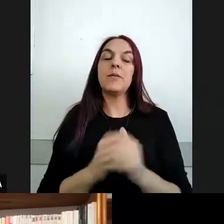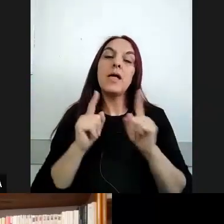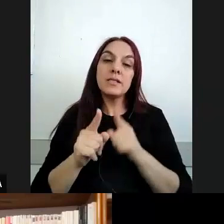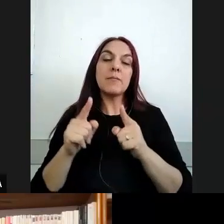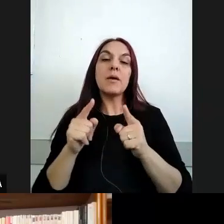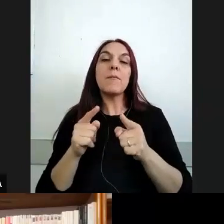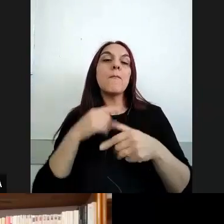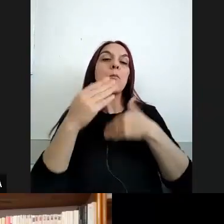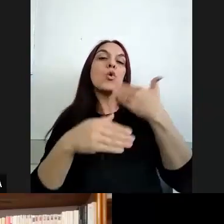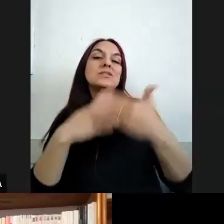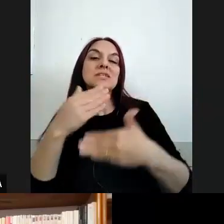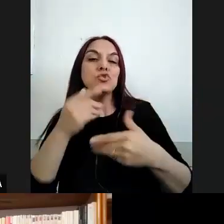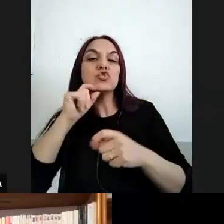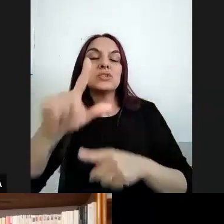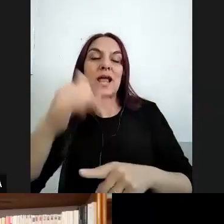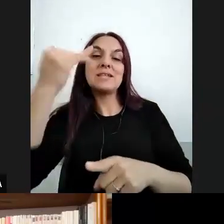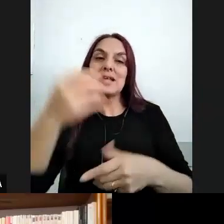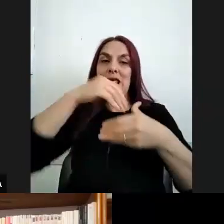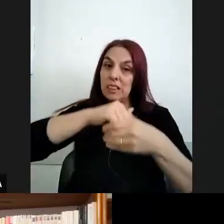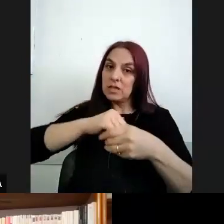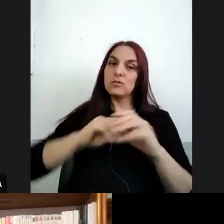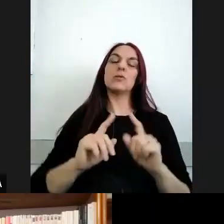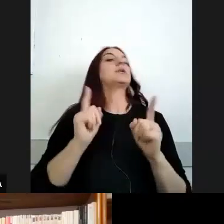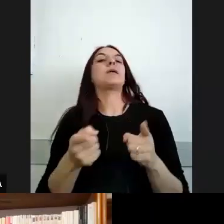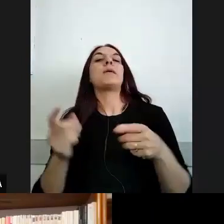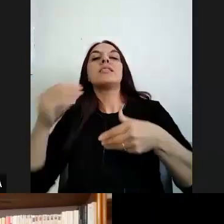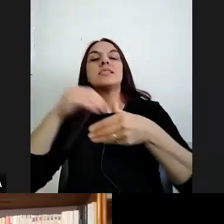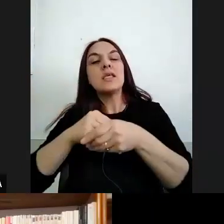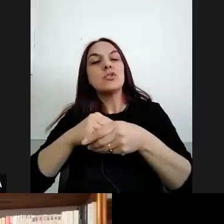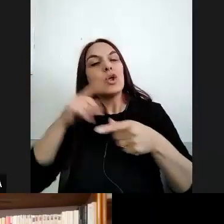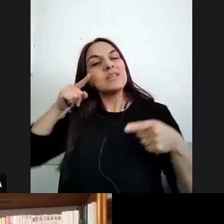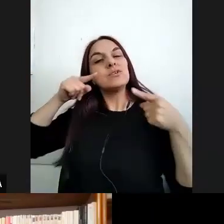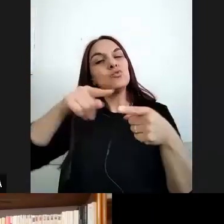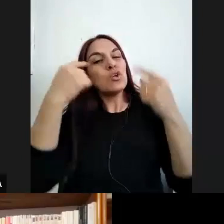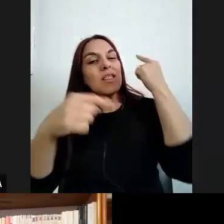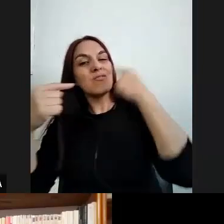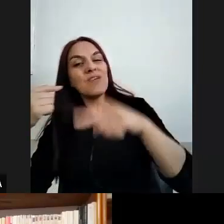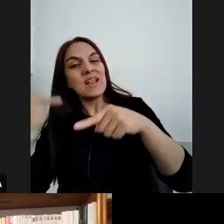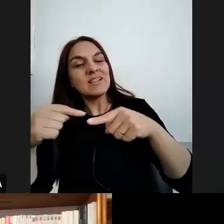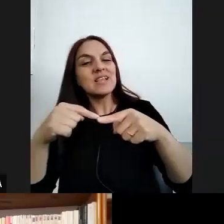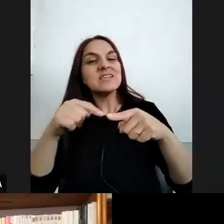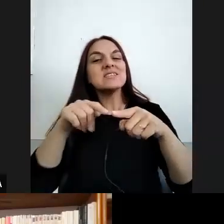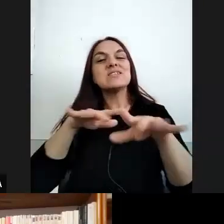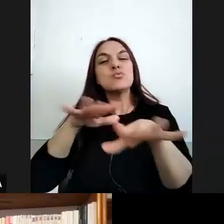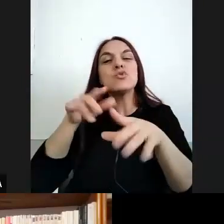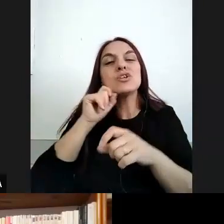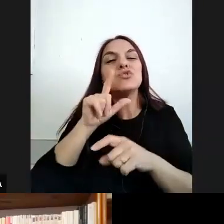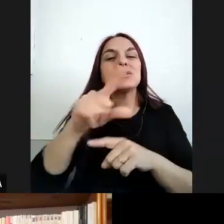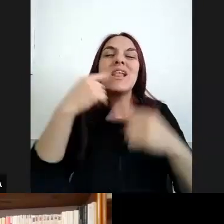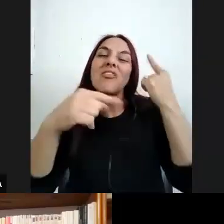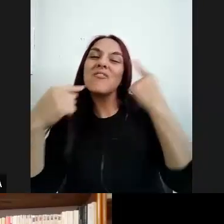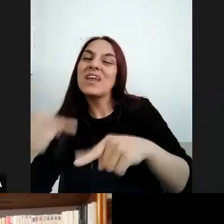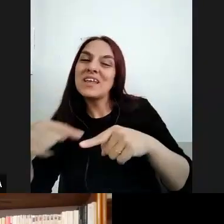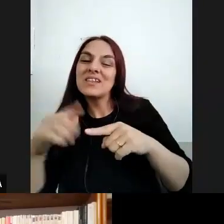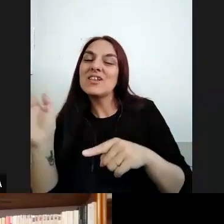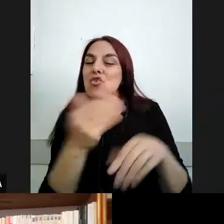sociales que están simultáneamente inmersos en distintas instituciones y tramas sociales donde digamos se enfrentan a distintos